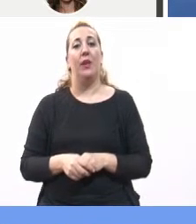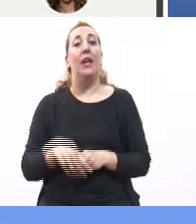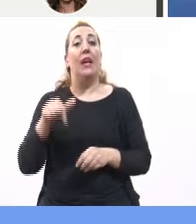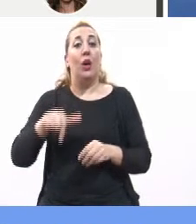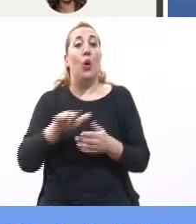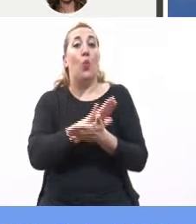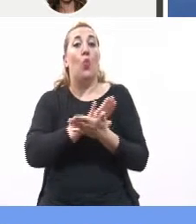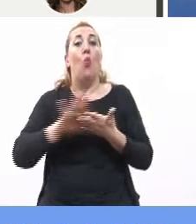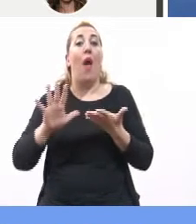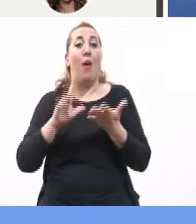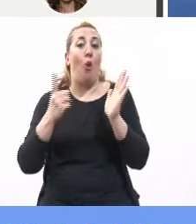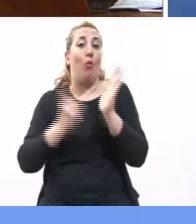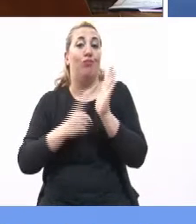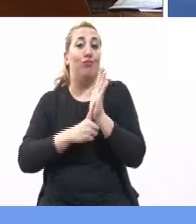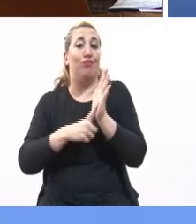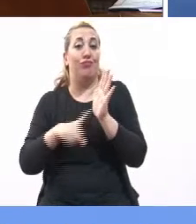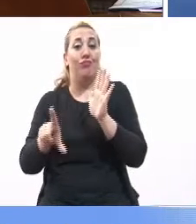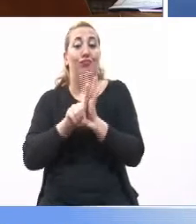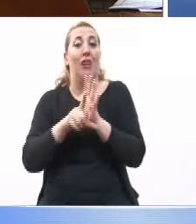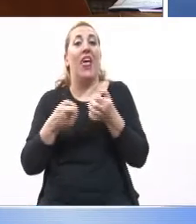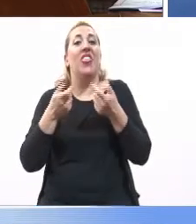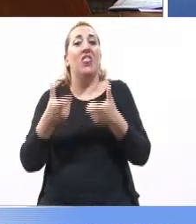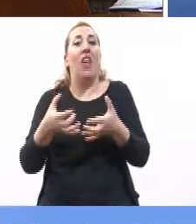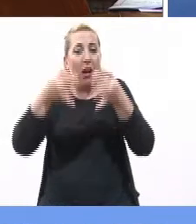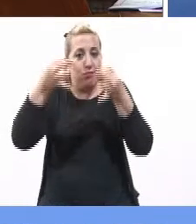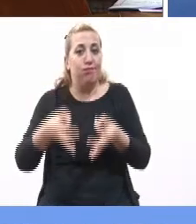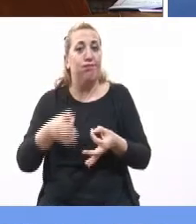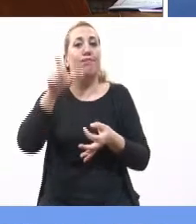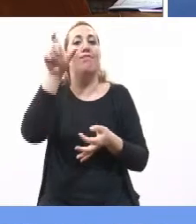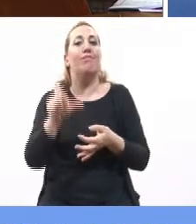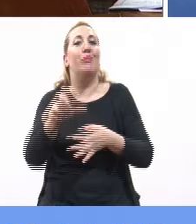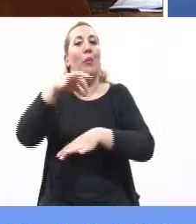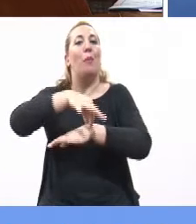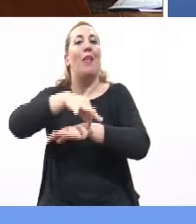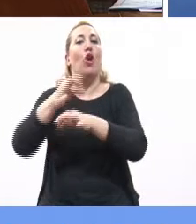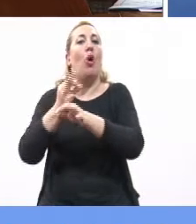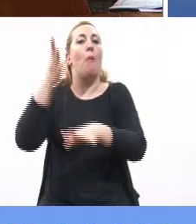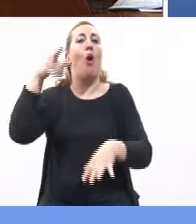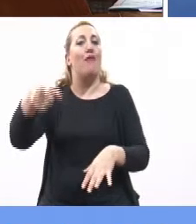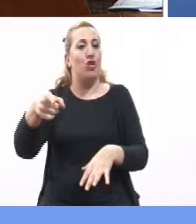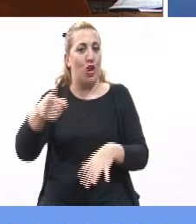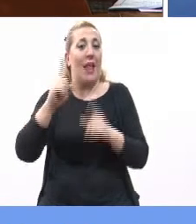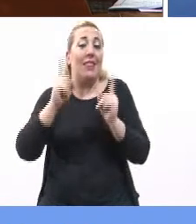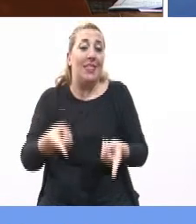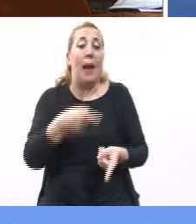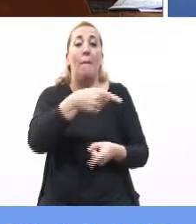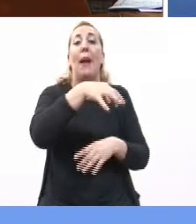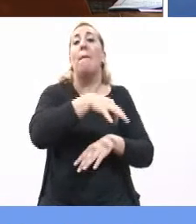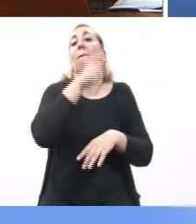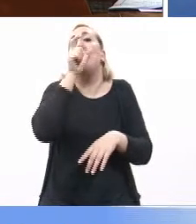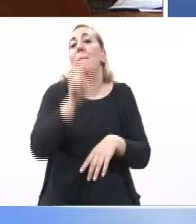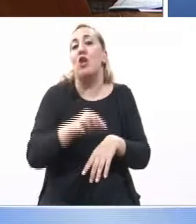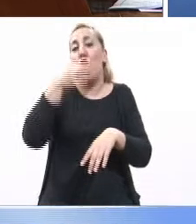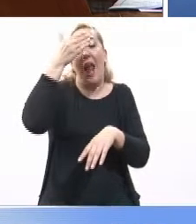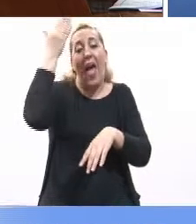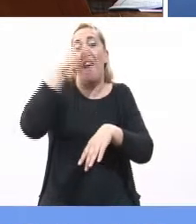nuevo marco normativo le da certeza al profesional, le da certeza también al paciente, al usuario y le